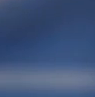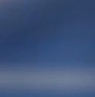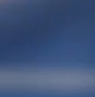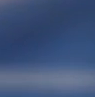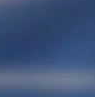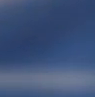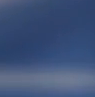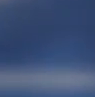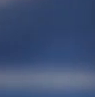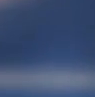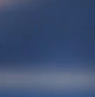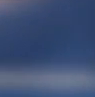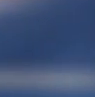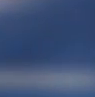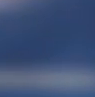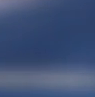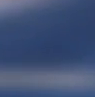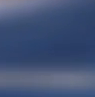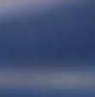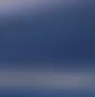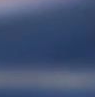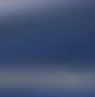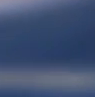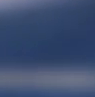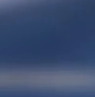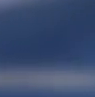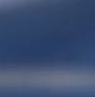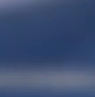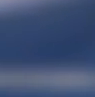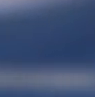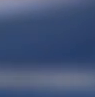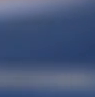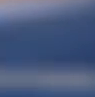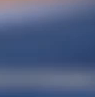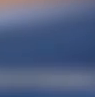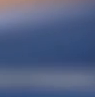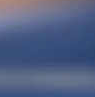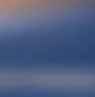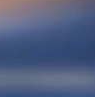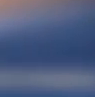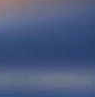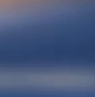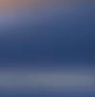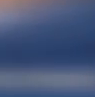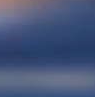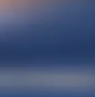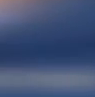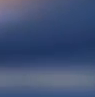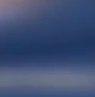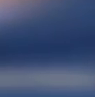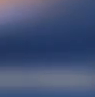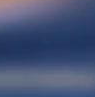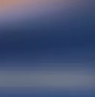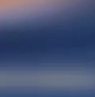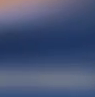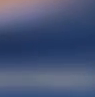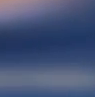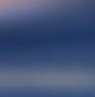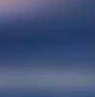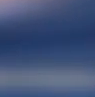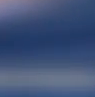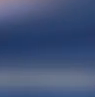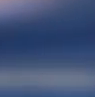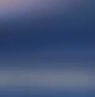Este martes durante la conferencia de prensa en Palacio Nacional, el presidente Andrés Manuel López Obrador fue cuestionado sobre el caso de Lupito,